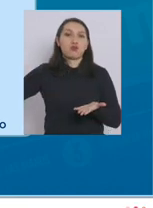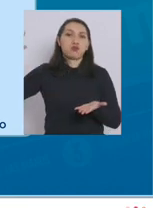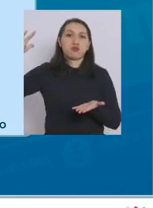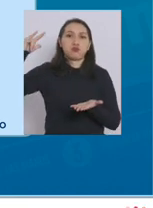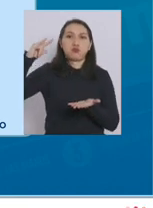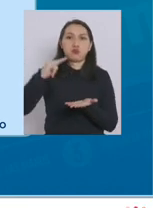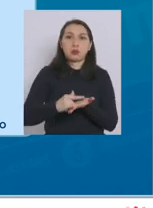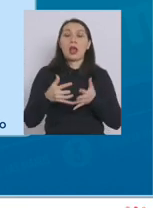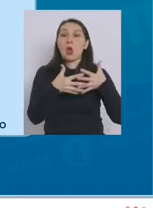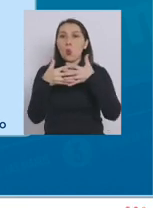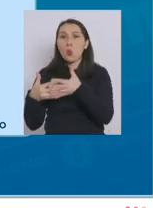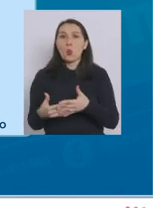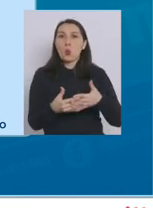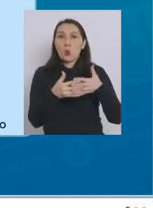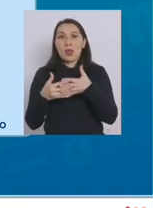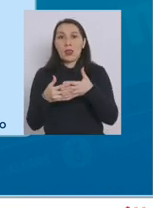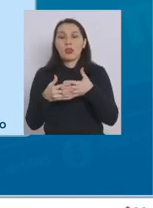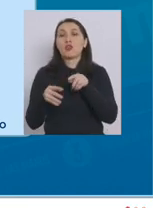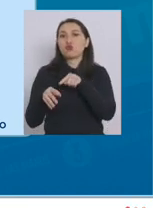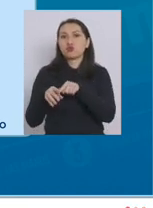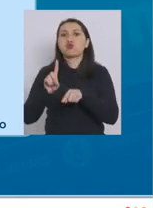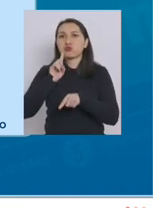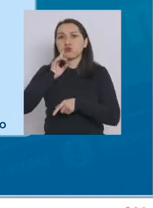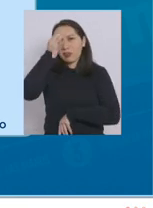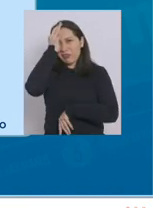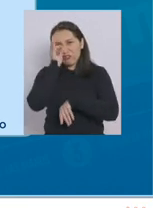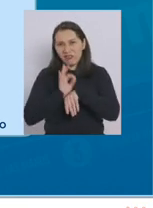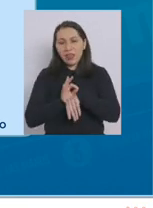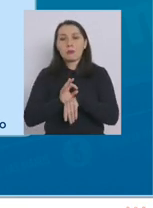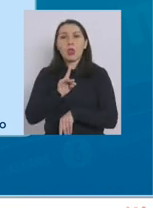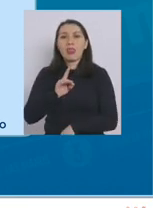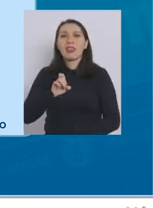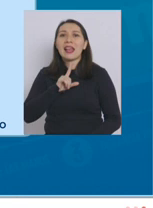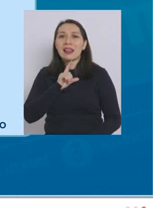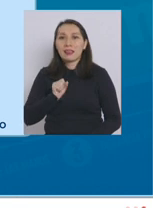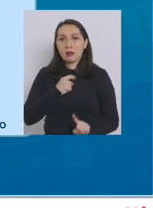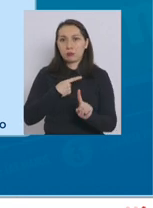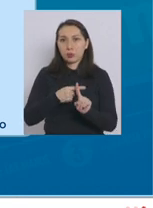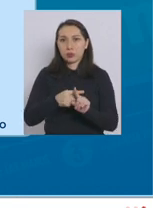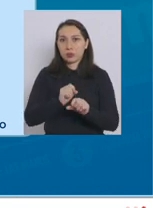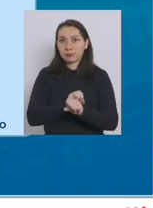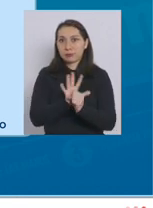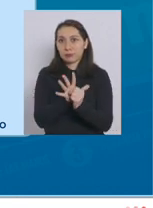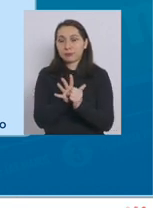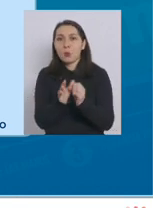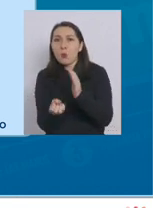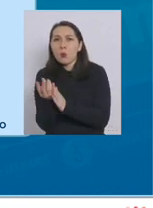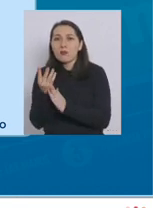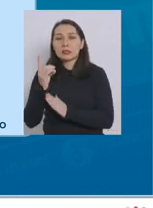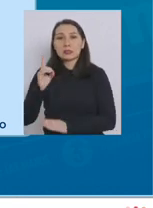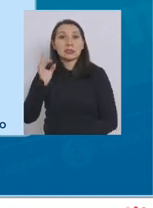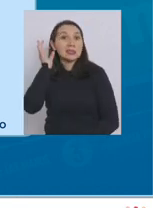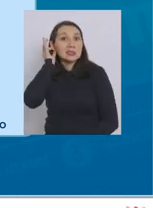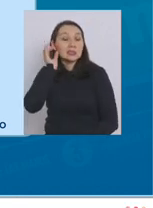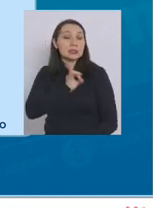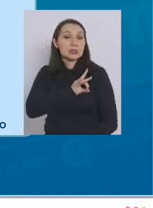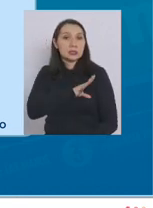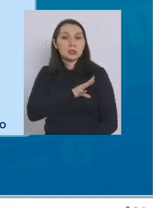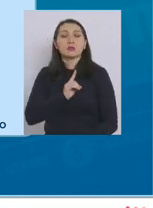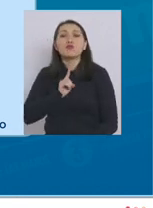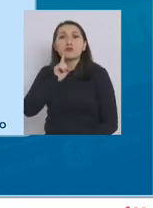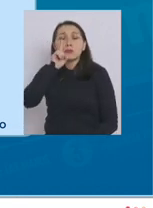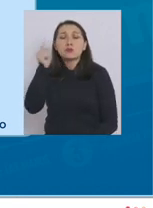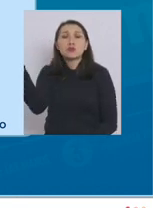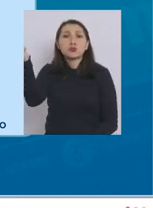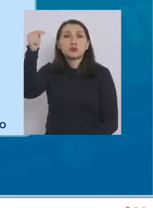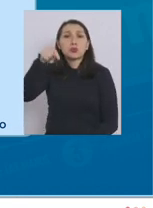viene de Estados Unidos con la variante Delta positiva. Es una persona chilena que venía con su PCR